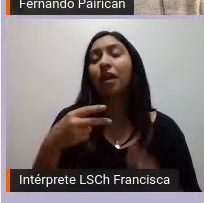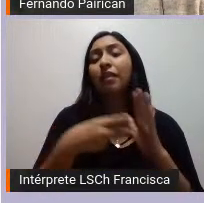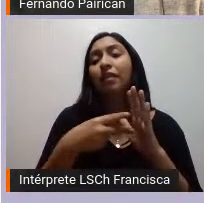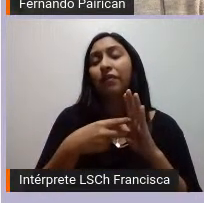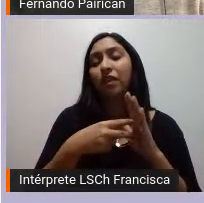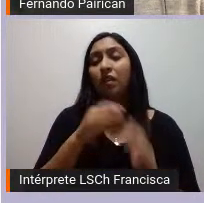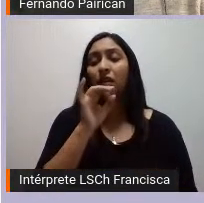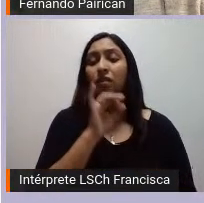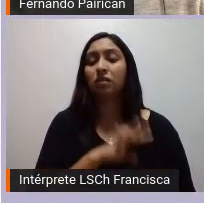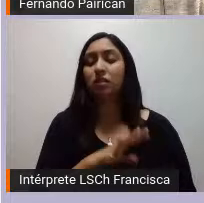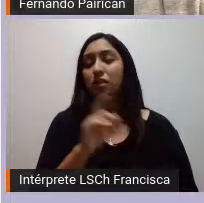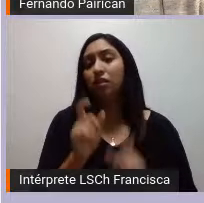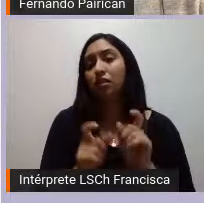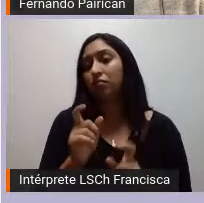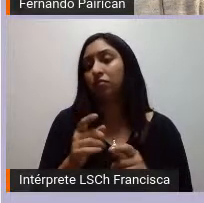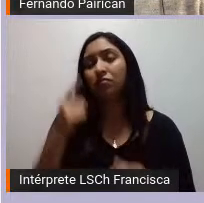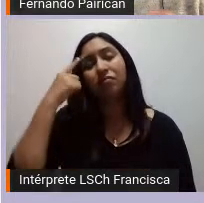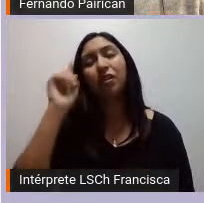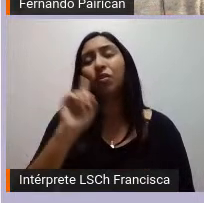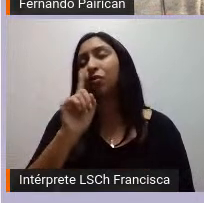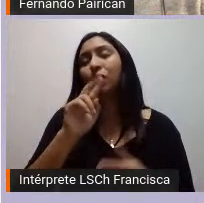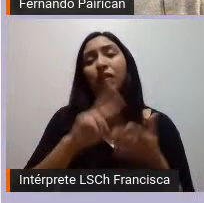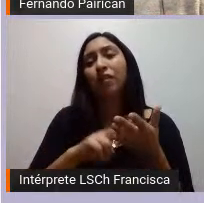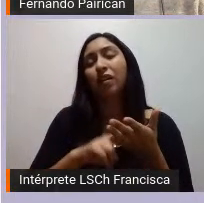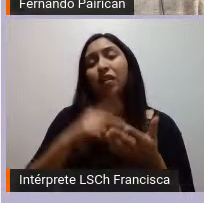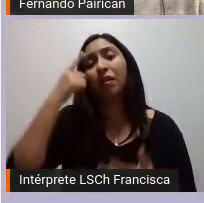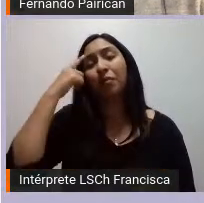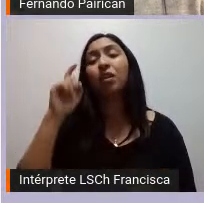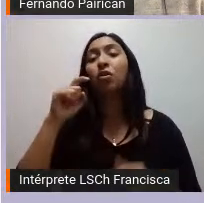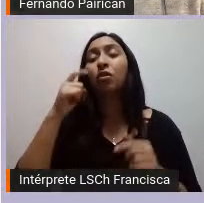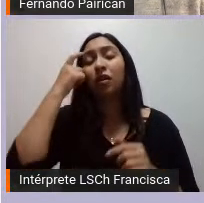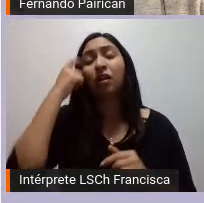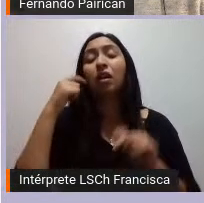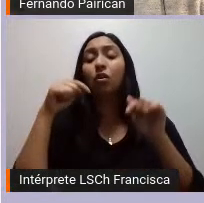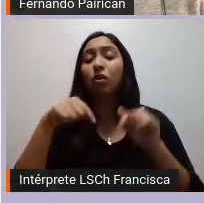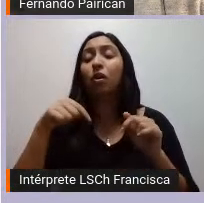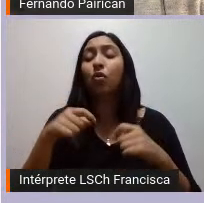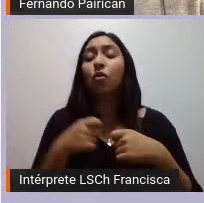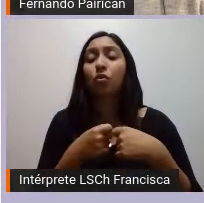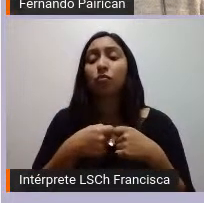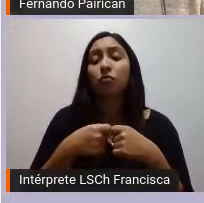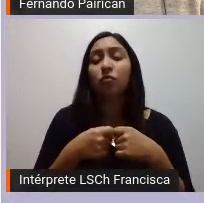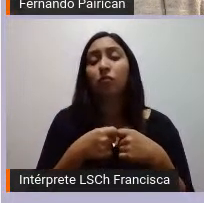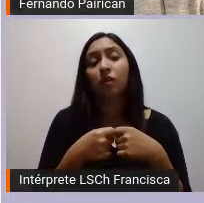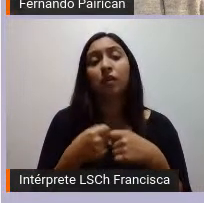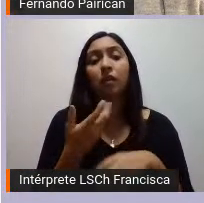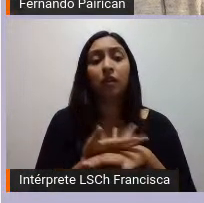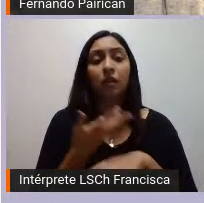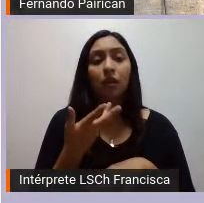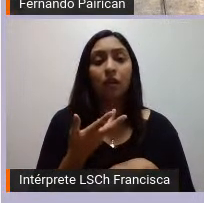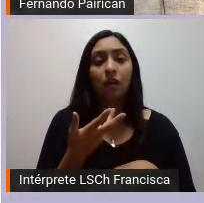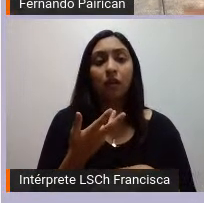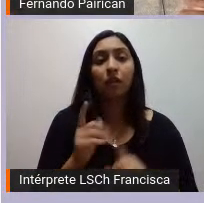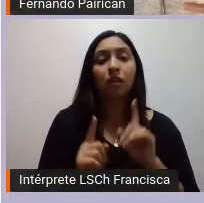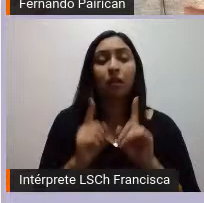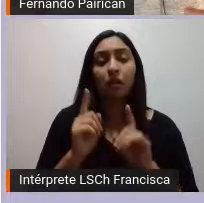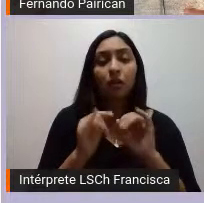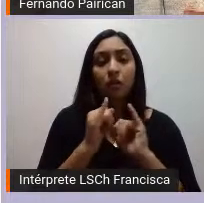eso no es cierto pero me parece que ese es el debate que hoy día se viene que es de alguna manera